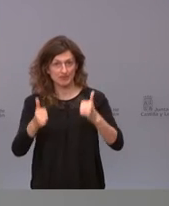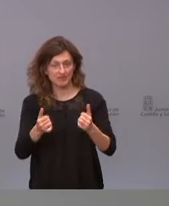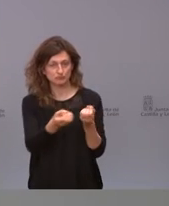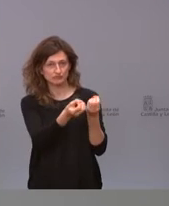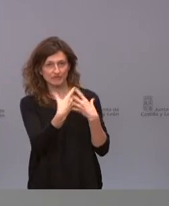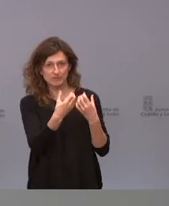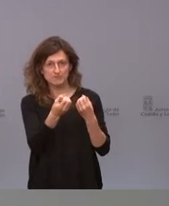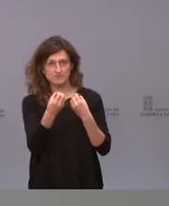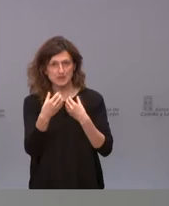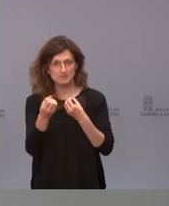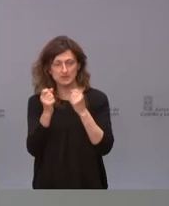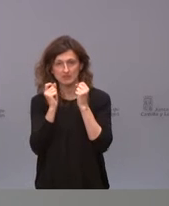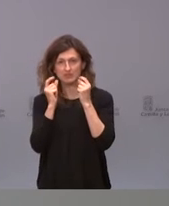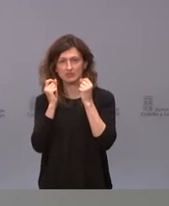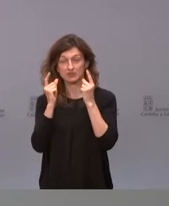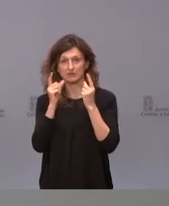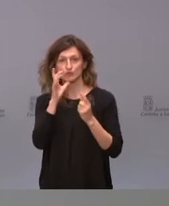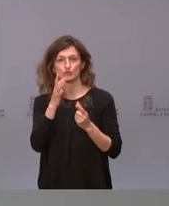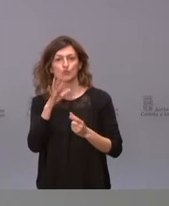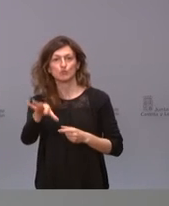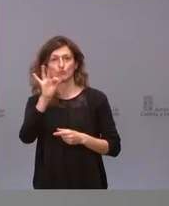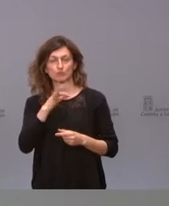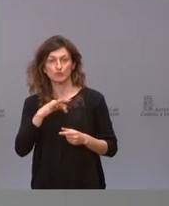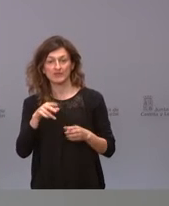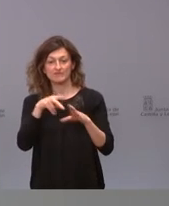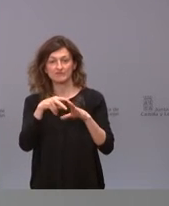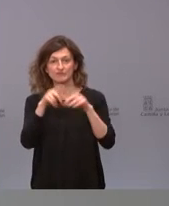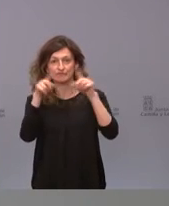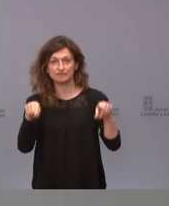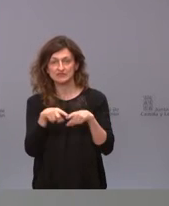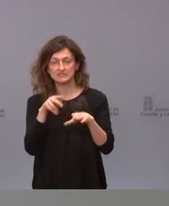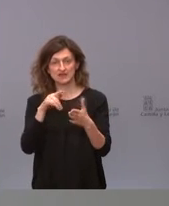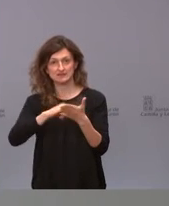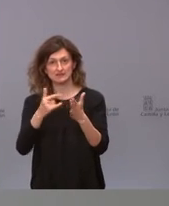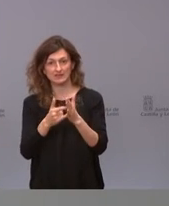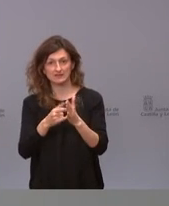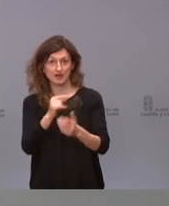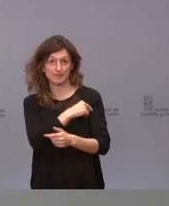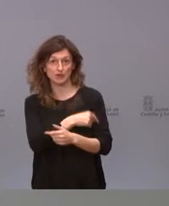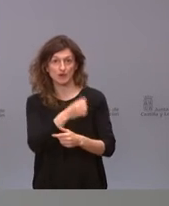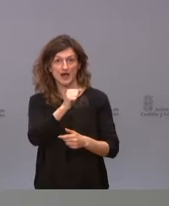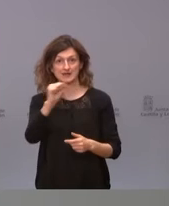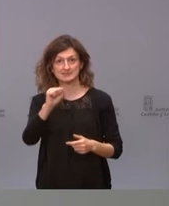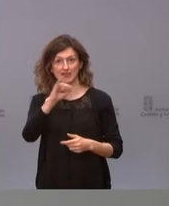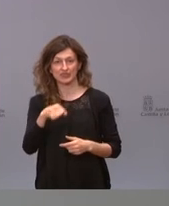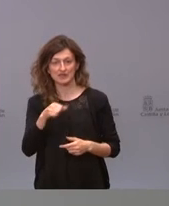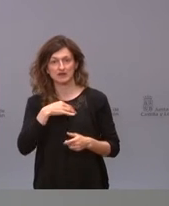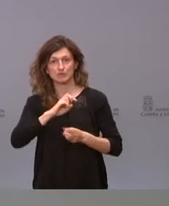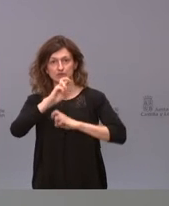información y de la posibilidad de que la ficha técnica de la vacuna de AstraZeneca pudiera cambiar